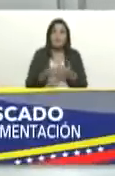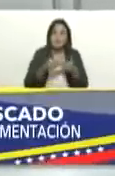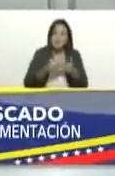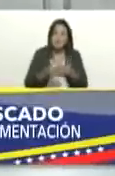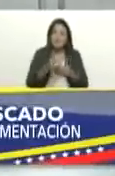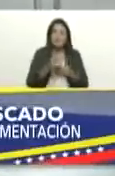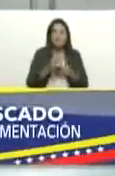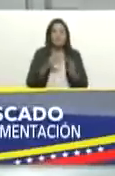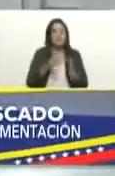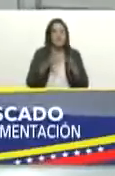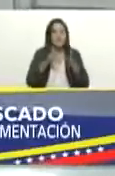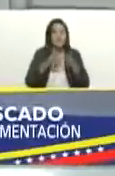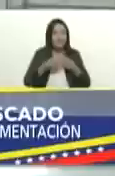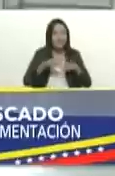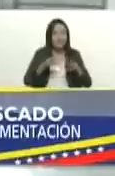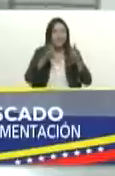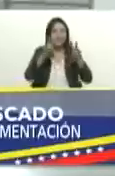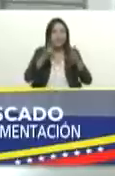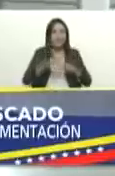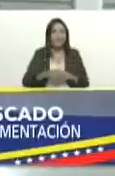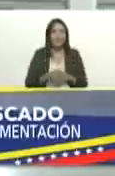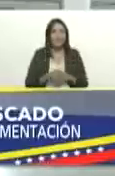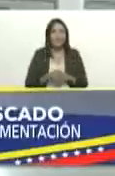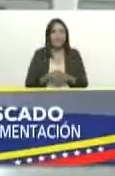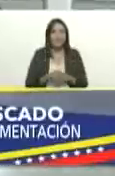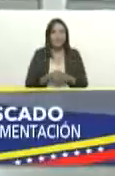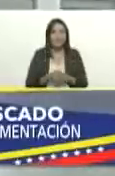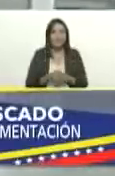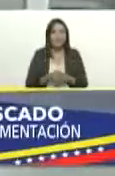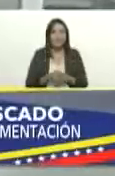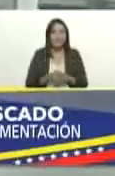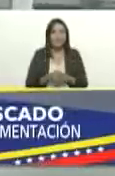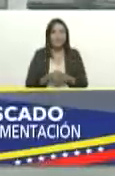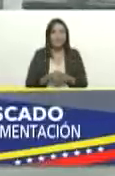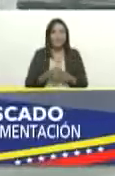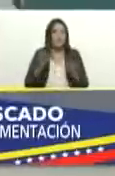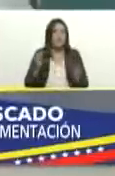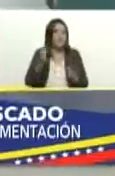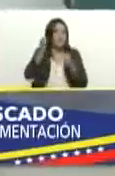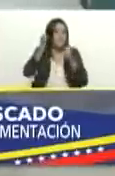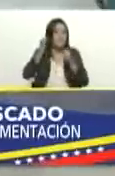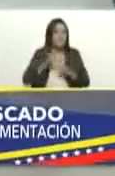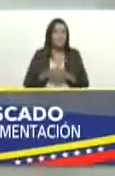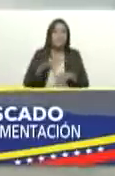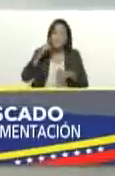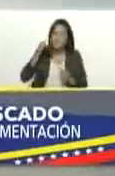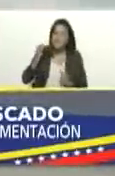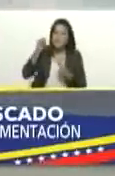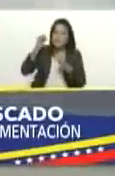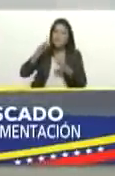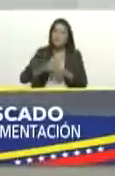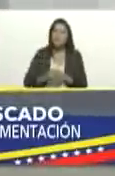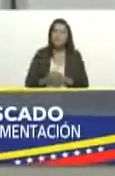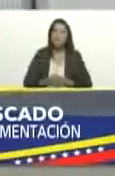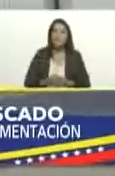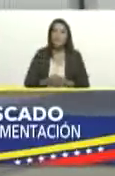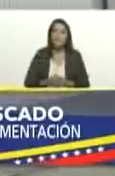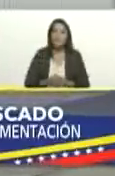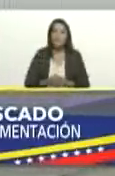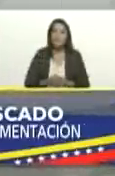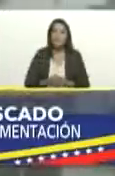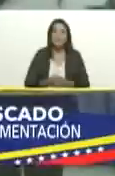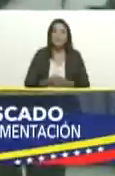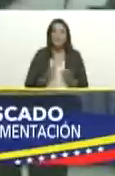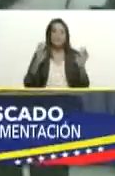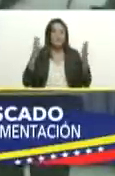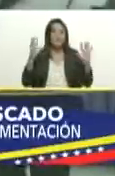juntos desde el municipio de Tuor y el Estado nos esparta venceremos y bueno mi comandante en jefe desde